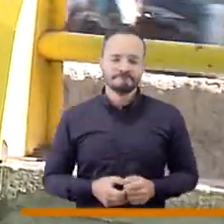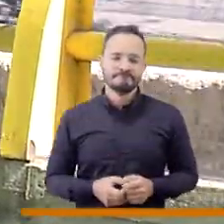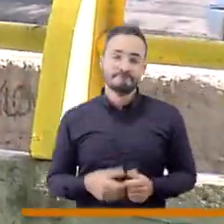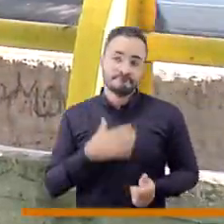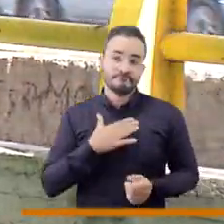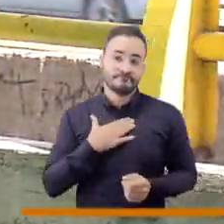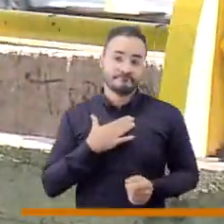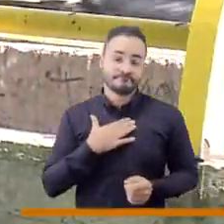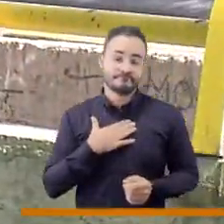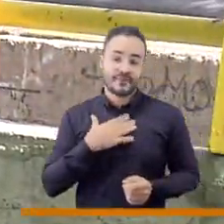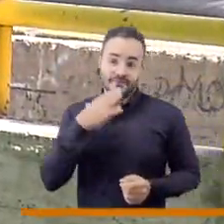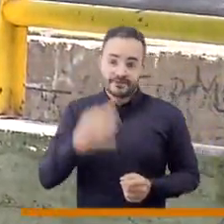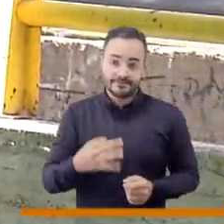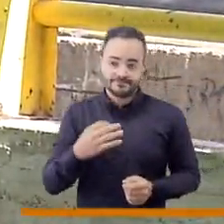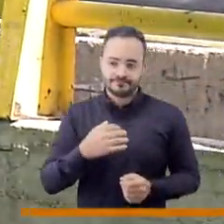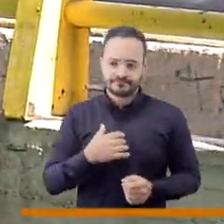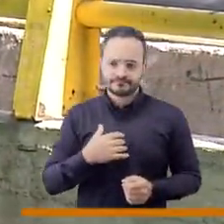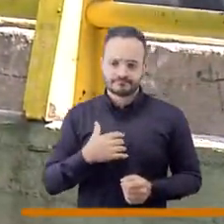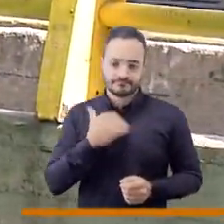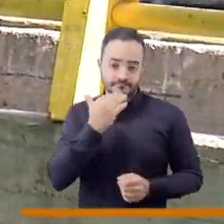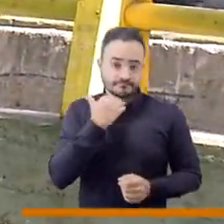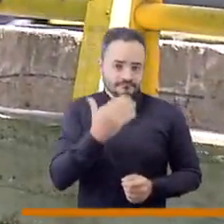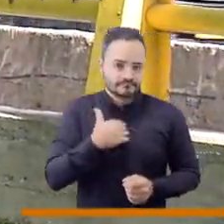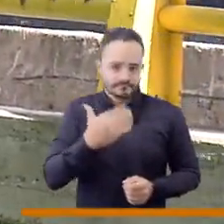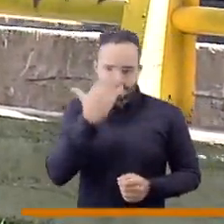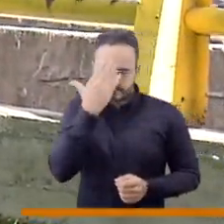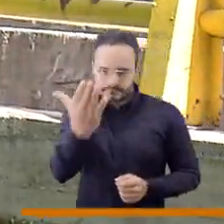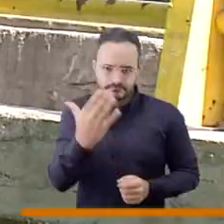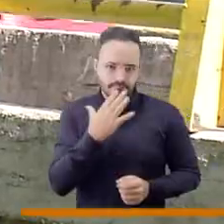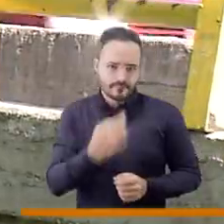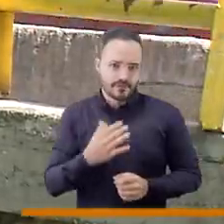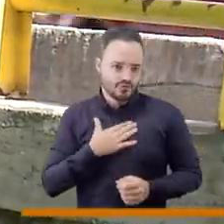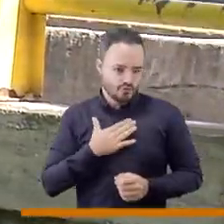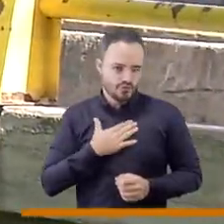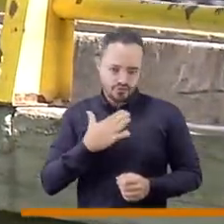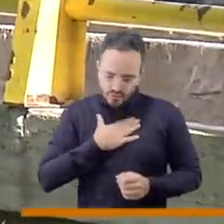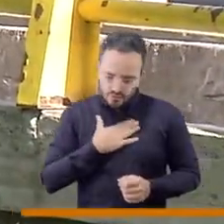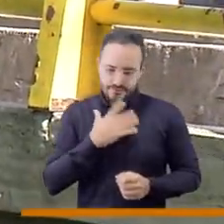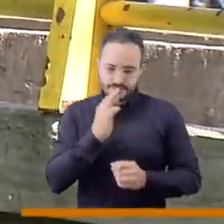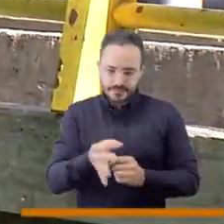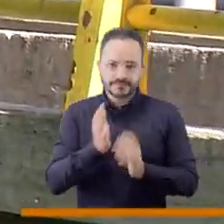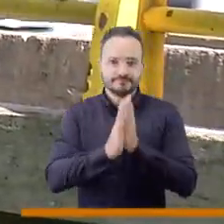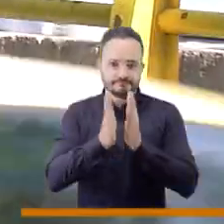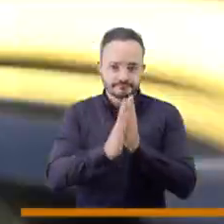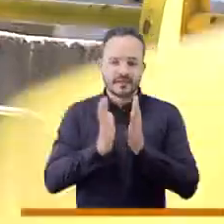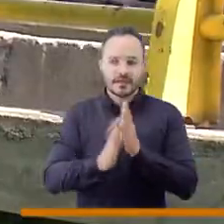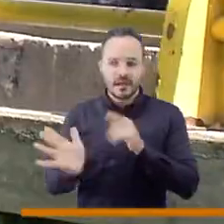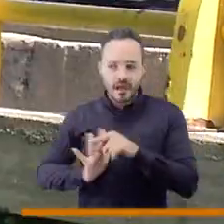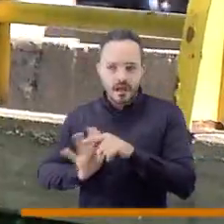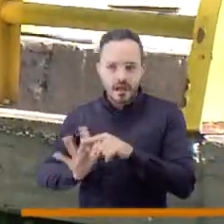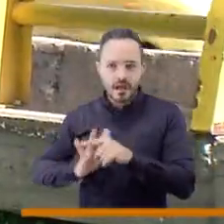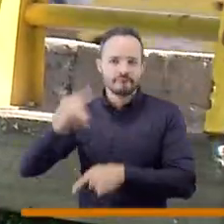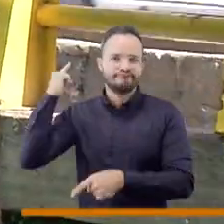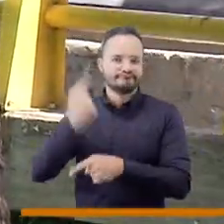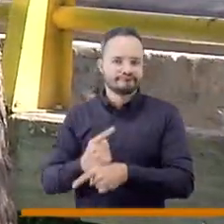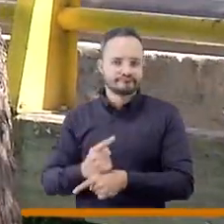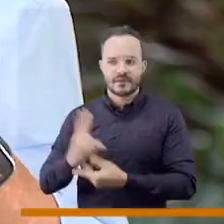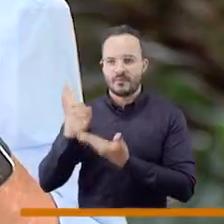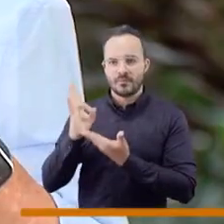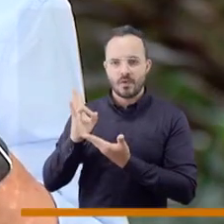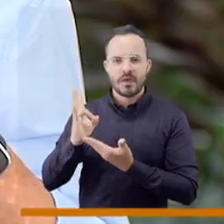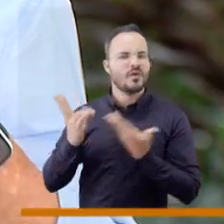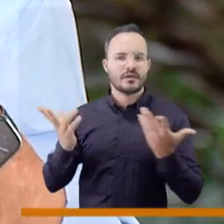la fácil, yo siempre lo dije, la fácil es la persona, yo lo probé y me da pena hablar de primera persona. Nosotros